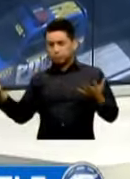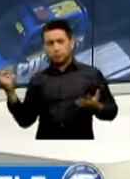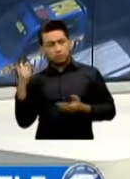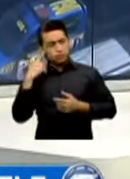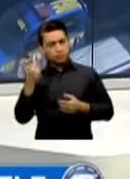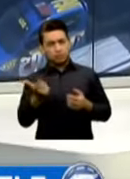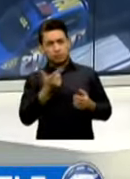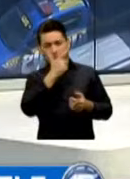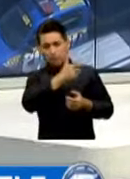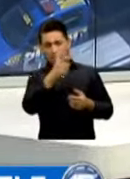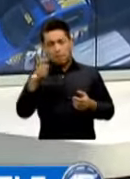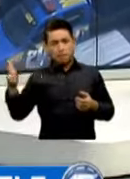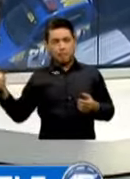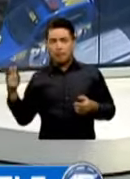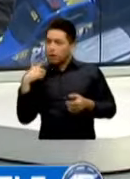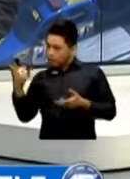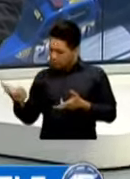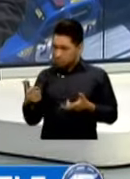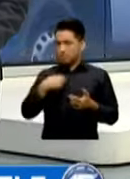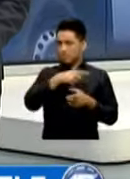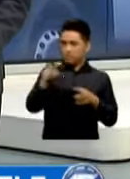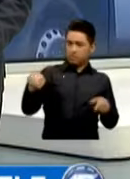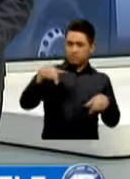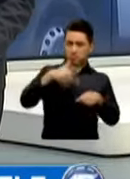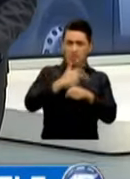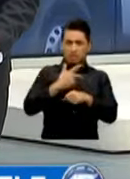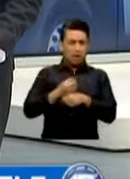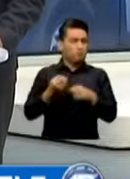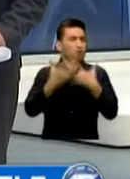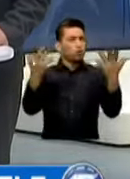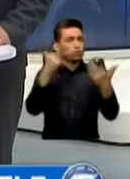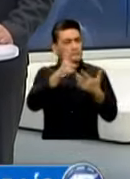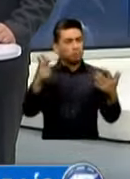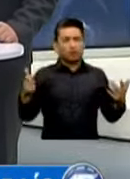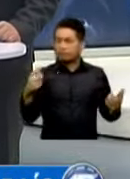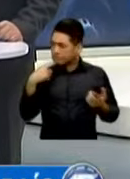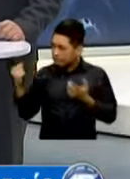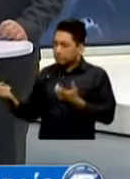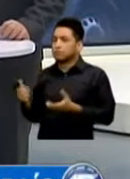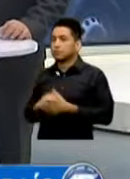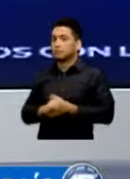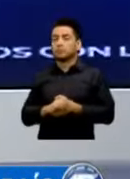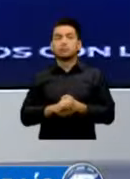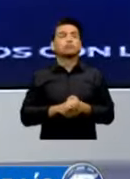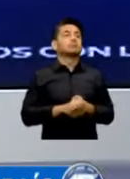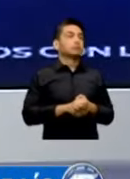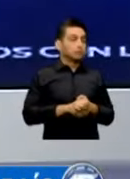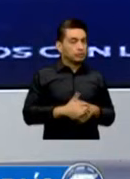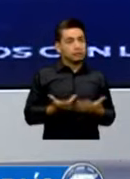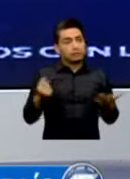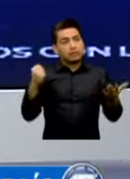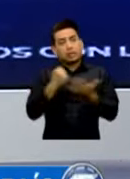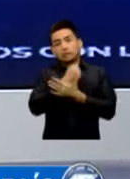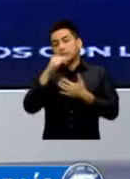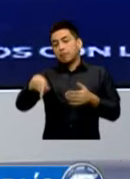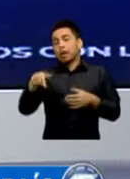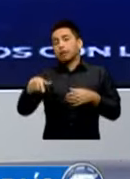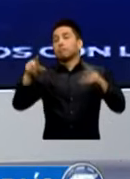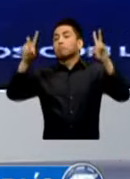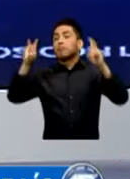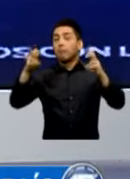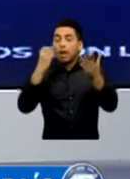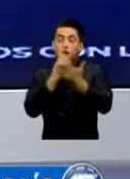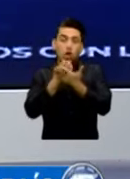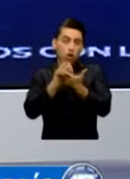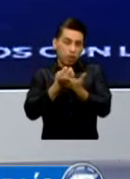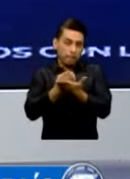Percepción Ciudadana También Ministro Bueno Desafortunadamente La Situación Económica Como Producto De